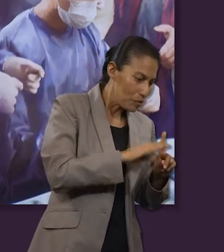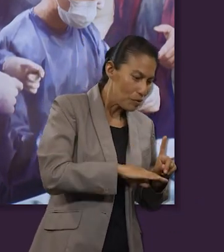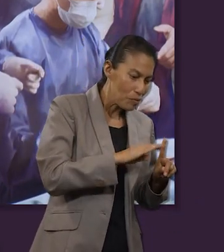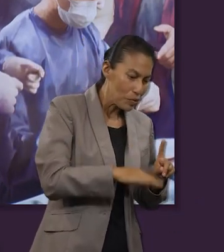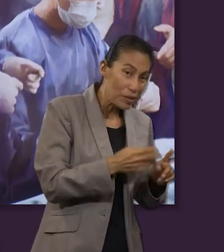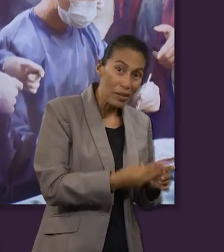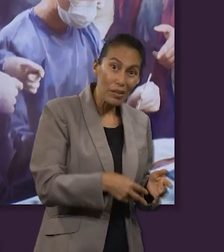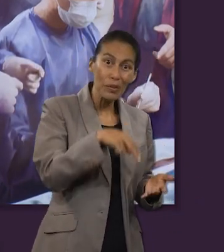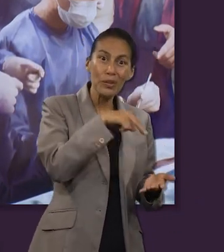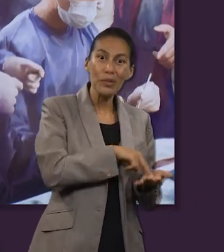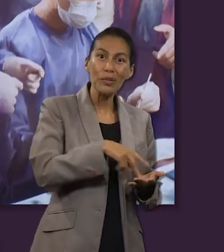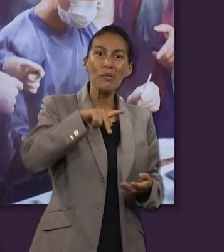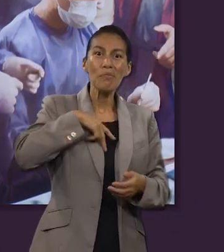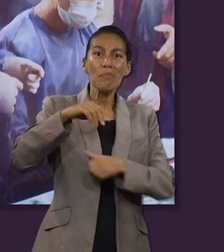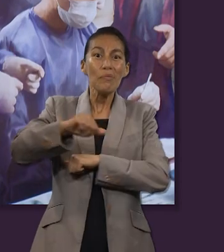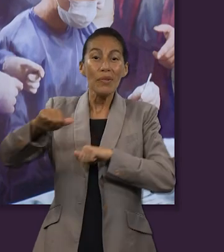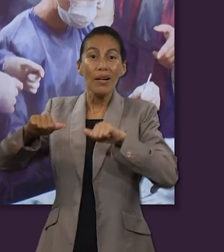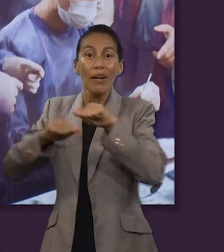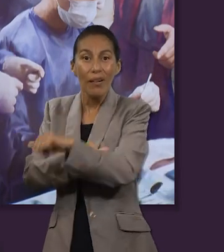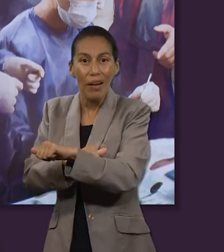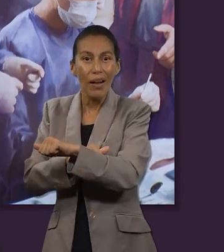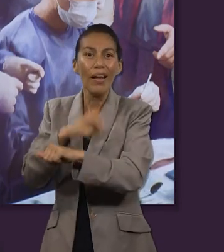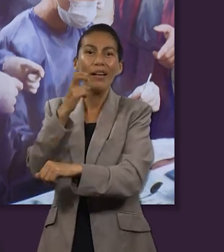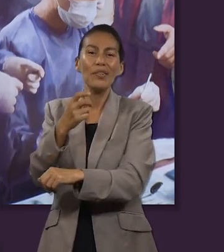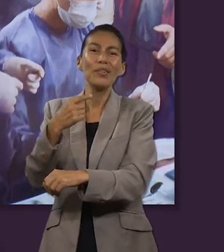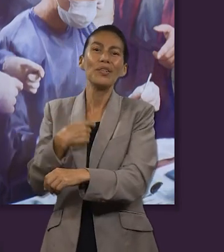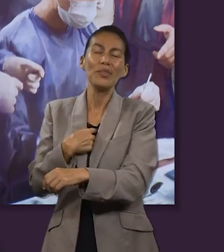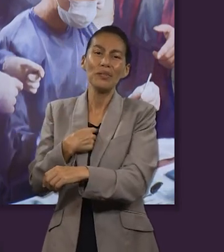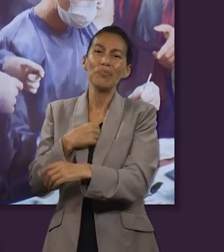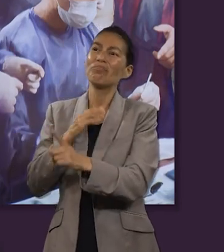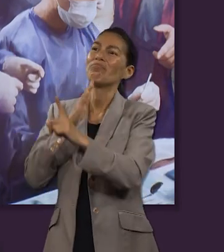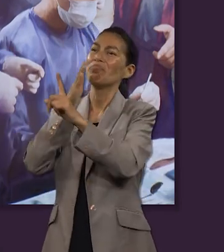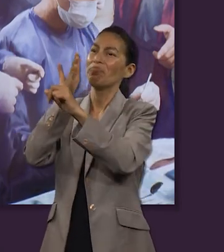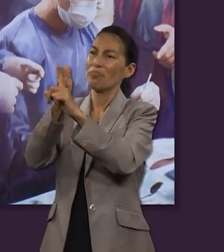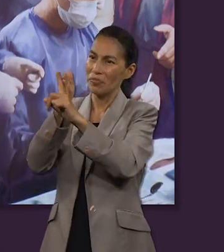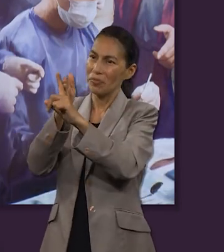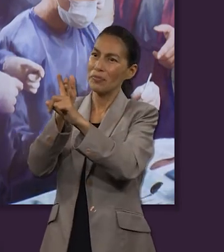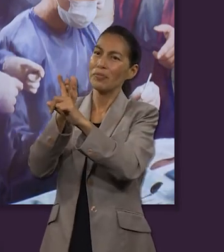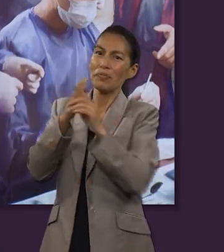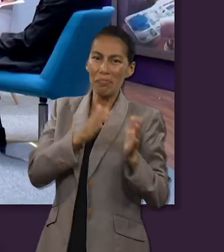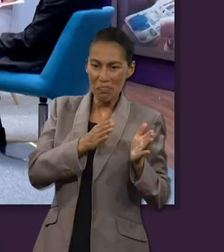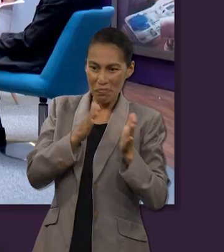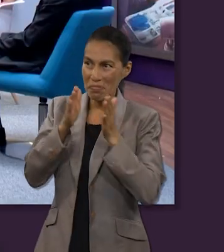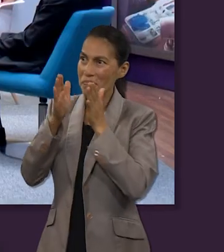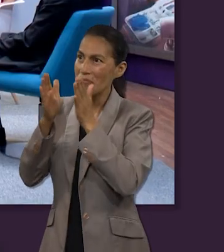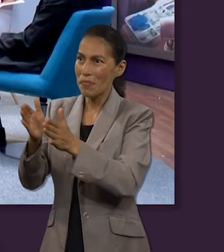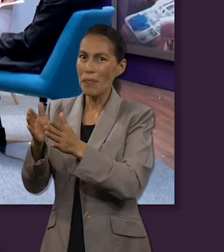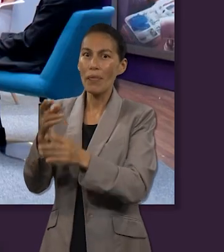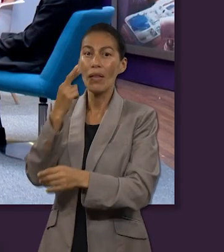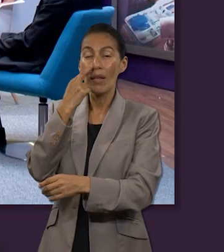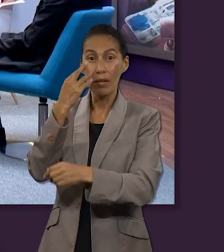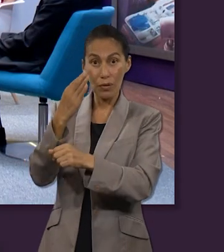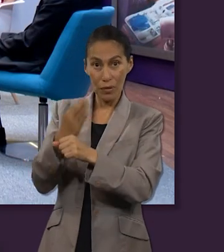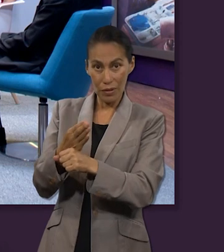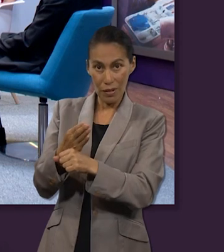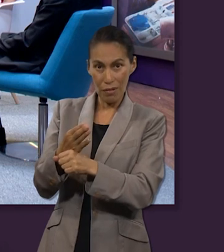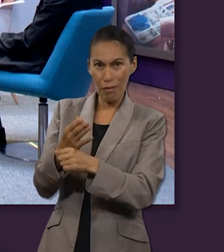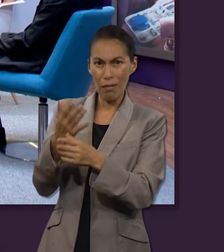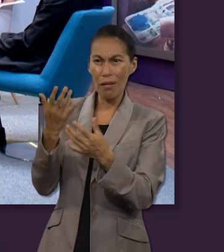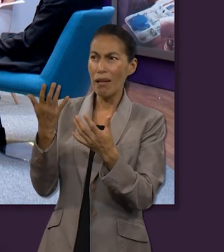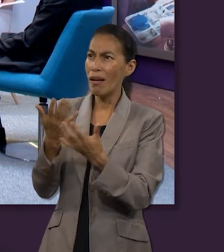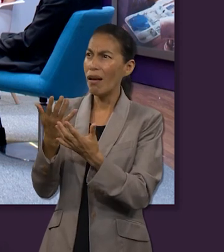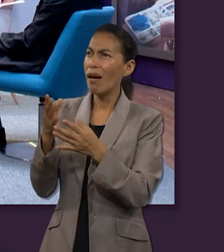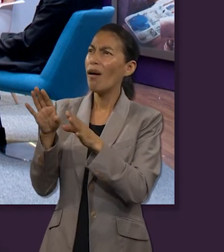hace que mi vida tenga un sentido un propósito y también una responsabilidad de que también tengo que